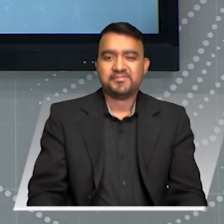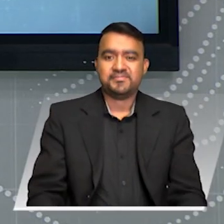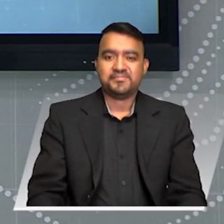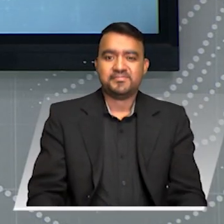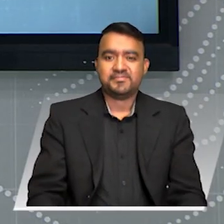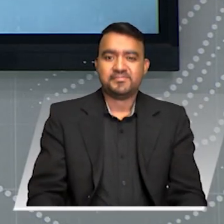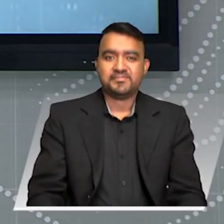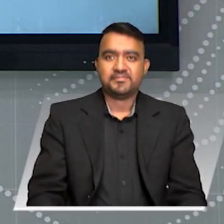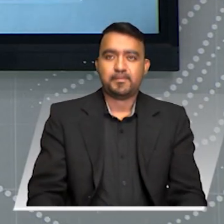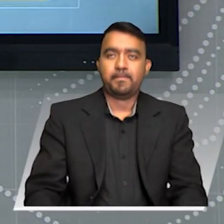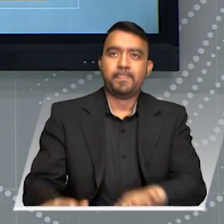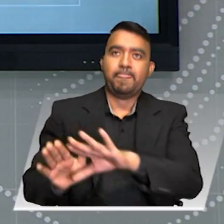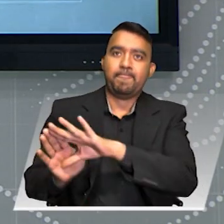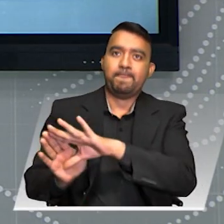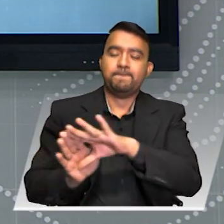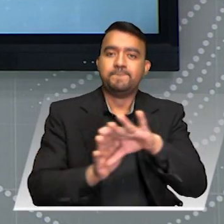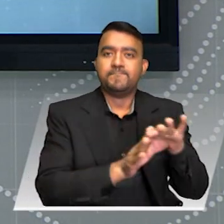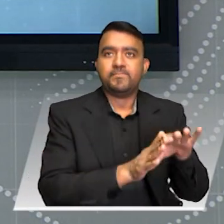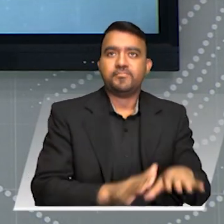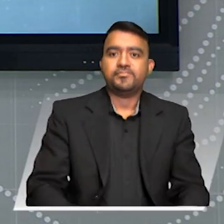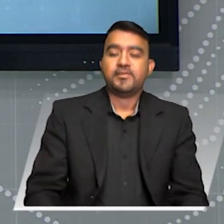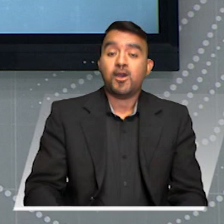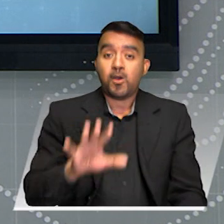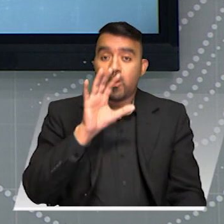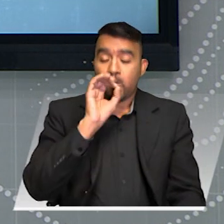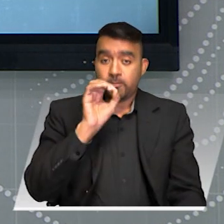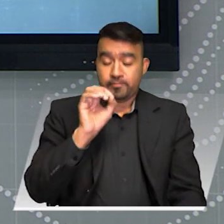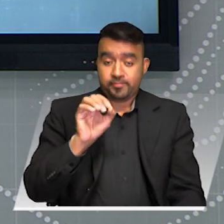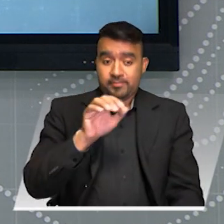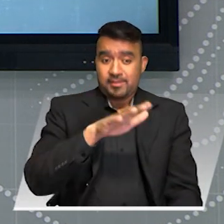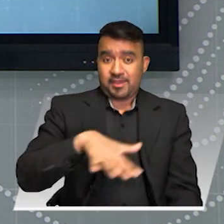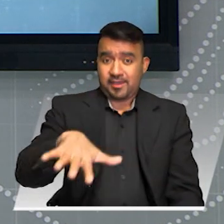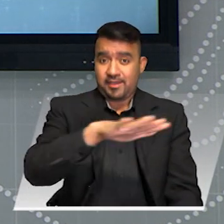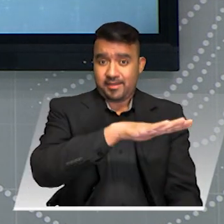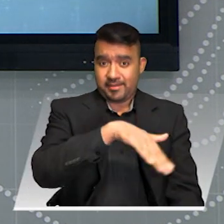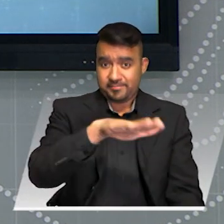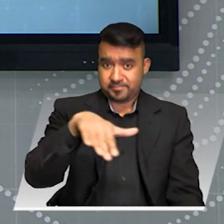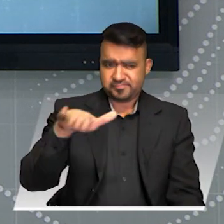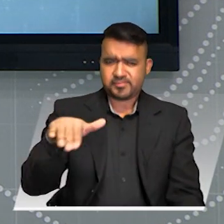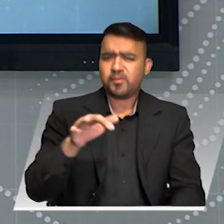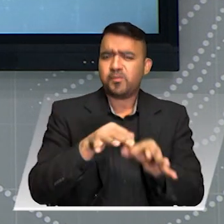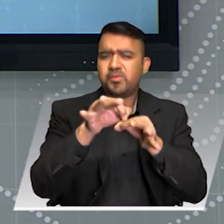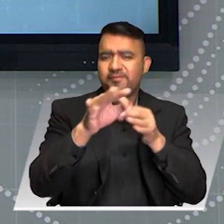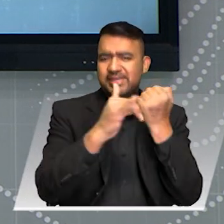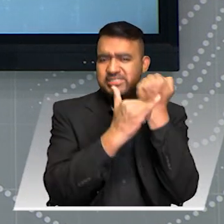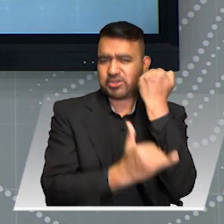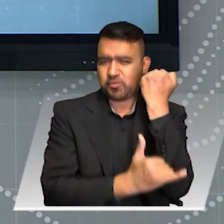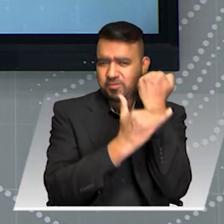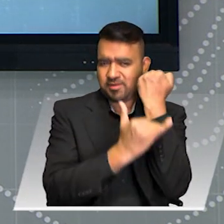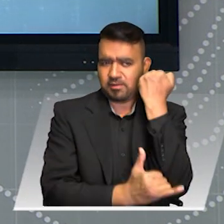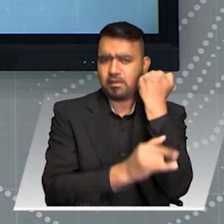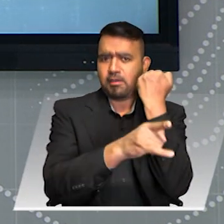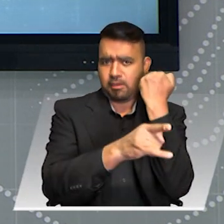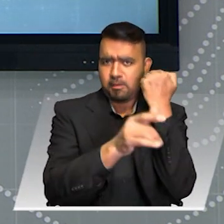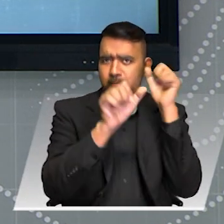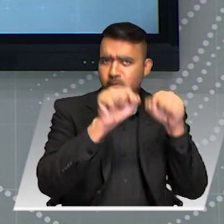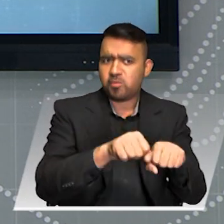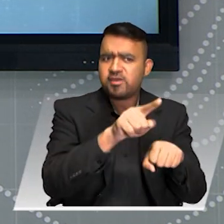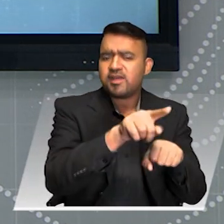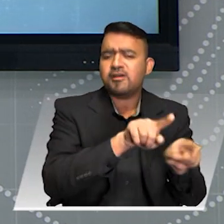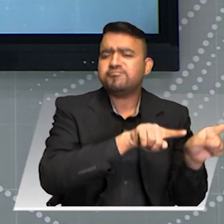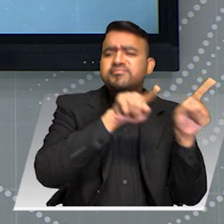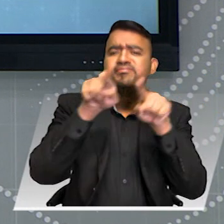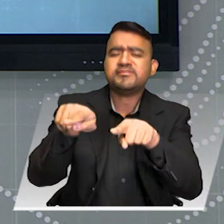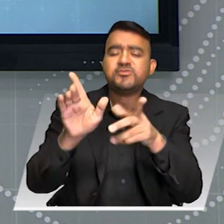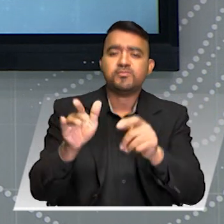Y esta noticia positiva, un antioqueño orgullosamente de Yarumal representará al país en el Mundial Sub-19 de baloncesto. Se trata de Carlos Vélez,